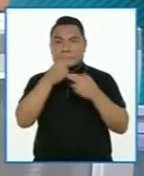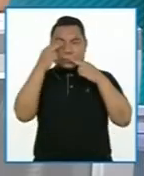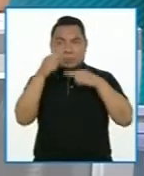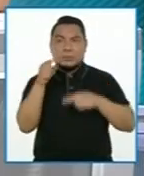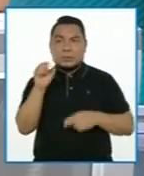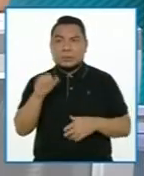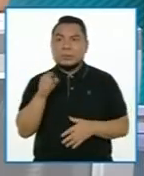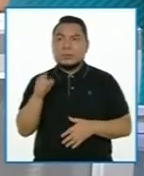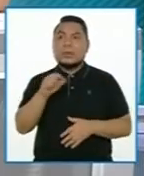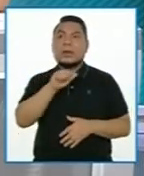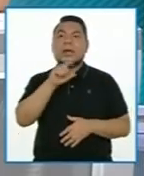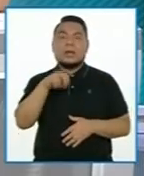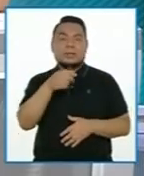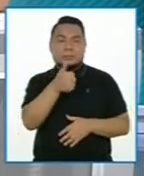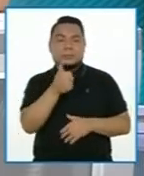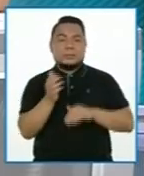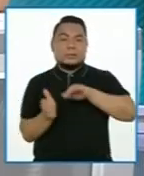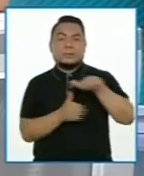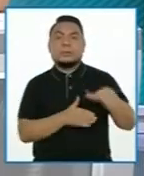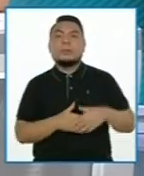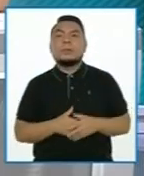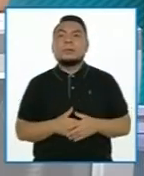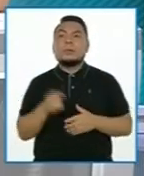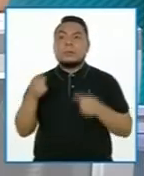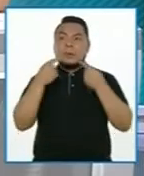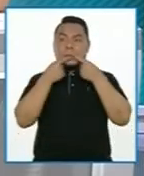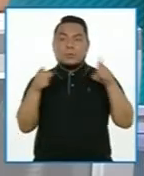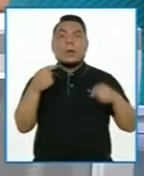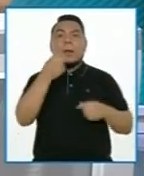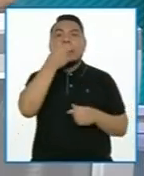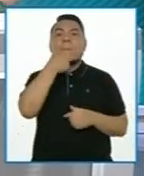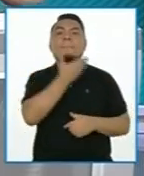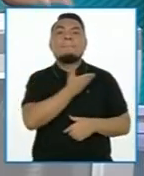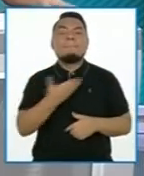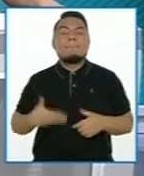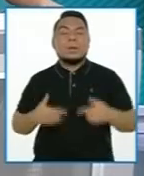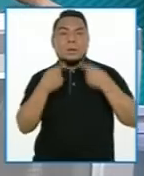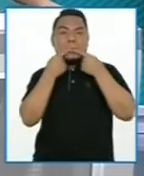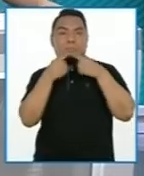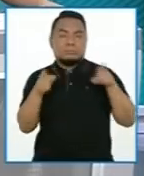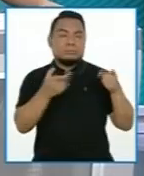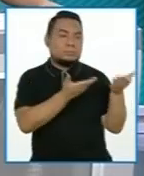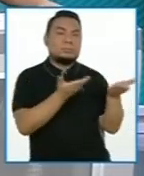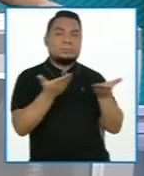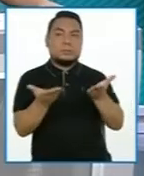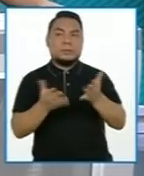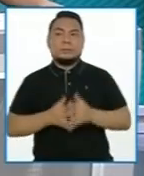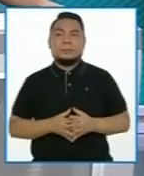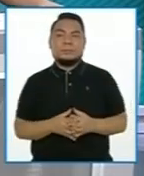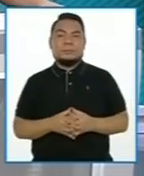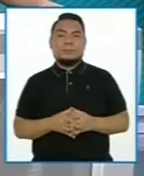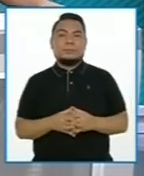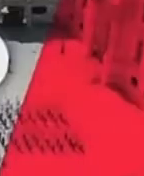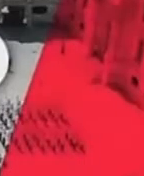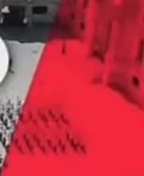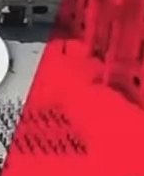...la designación de Alan Wagner, pero vámonos a Palacio de Gobierno. A lo anunciado, pronunciamiento del presidente Francisco Zagastia, adelante.